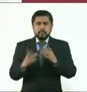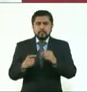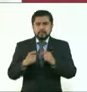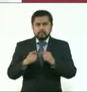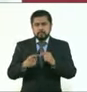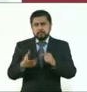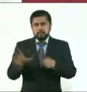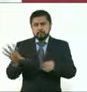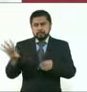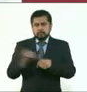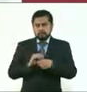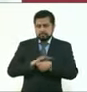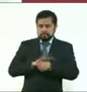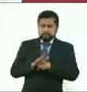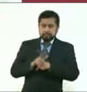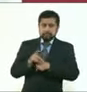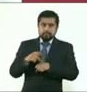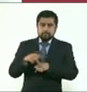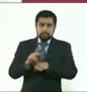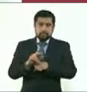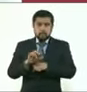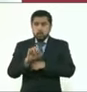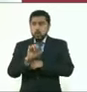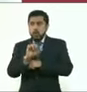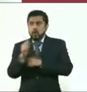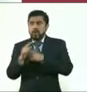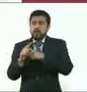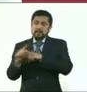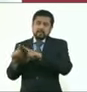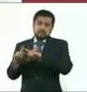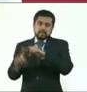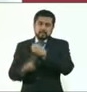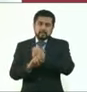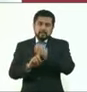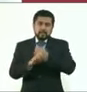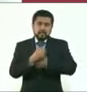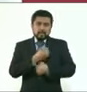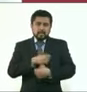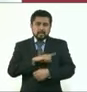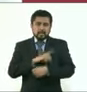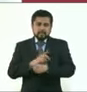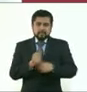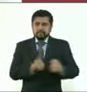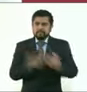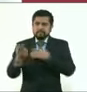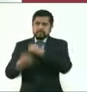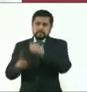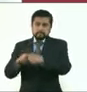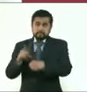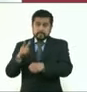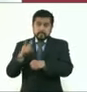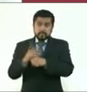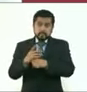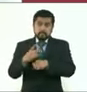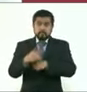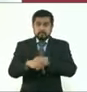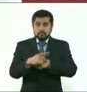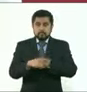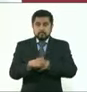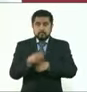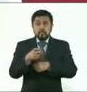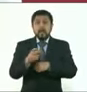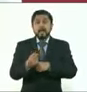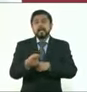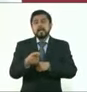es positiva de COVID, pero llegaron por otras razones y el alto porcentaje tiene que ver con personas no